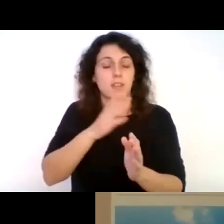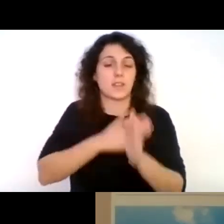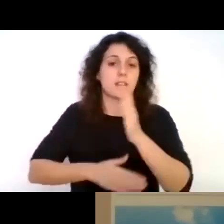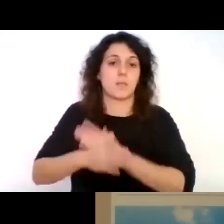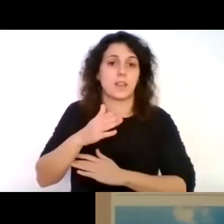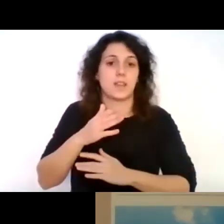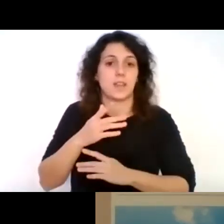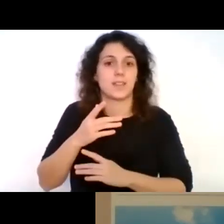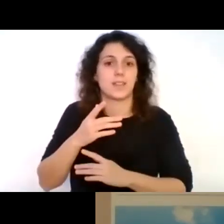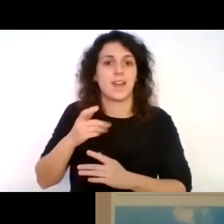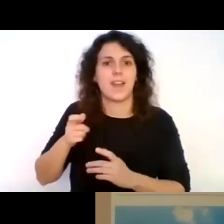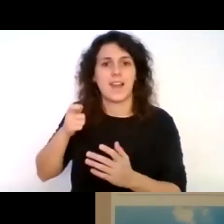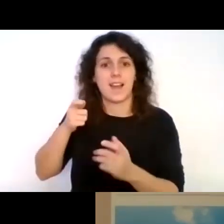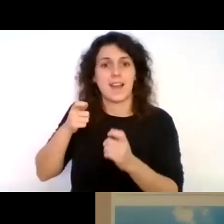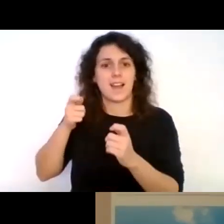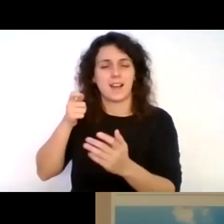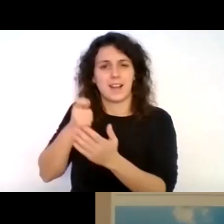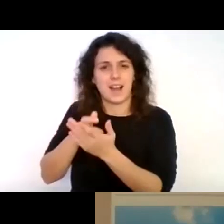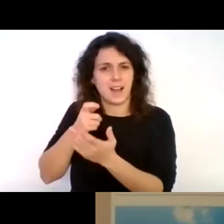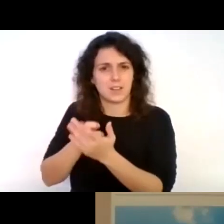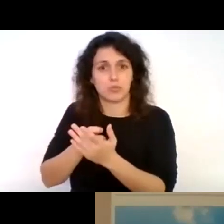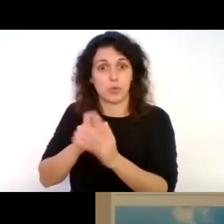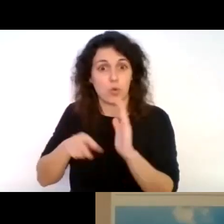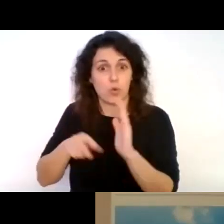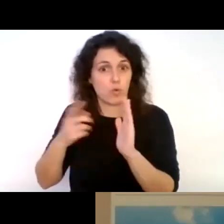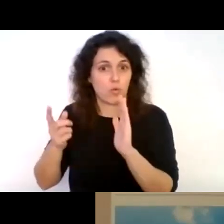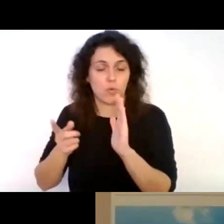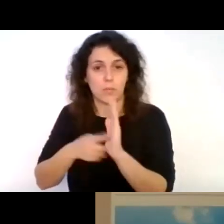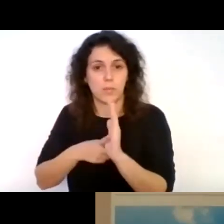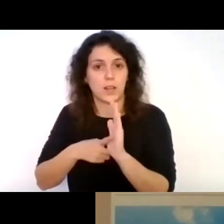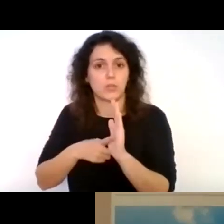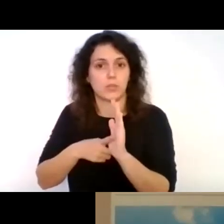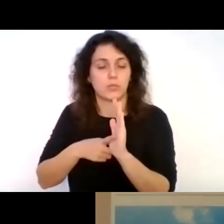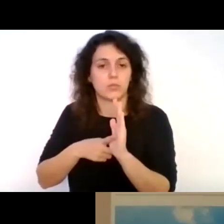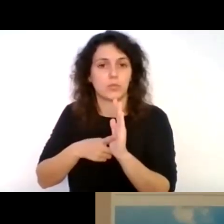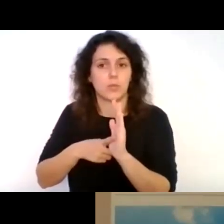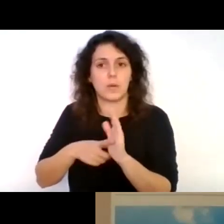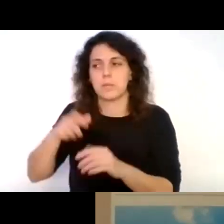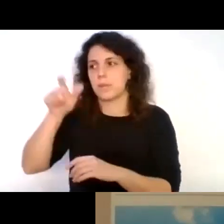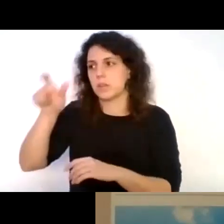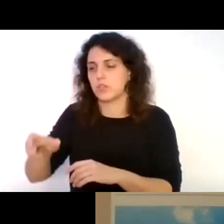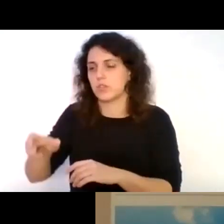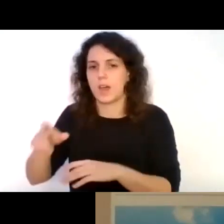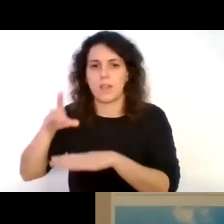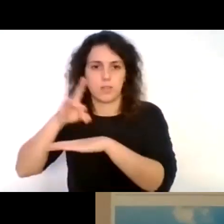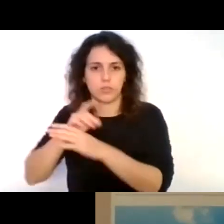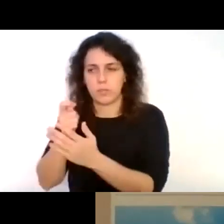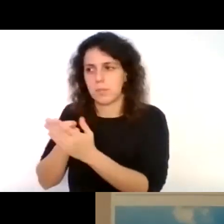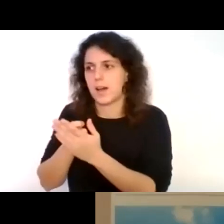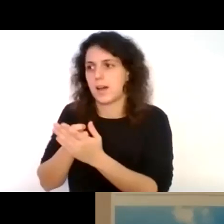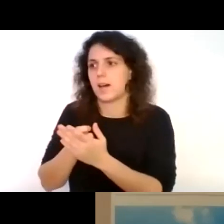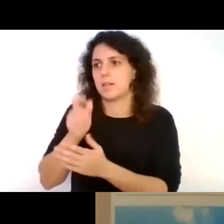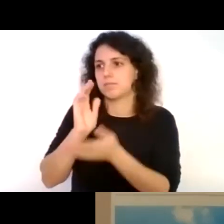absorber el gasto completo de la presencia del doctor, del kinesiólogo, del traductor,